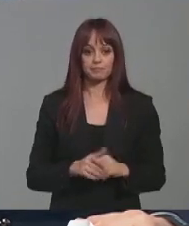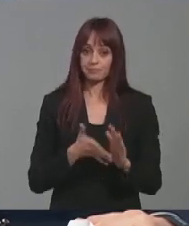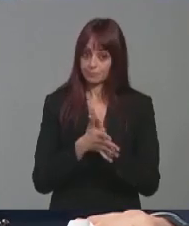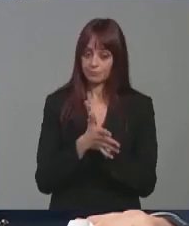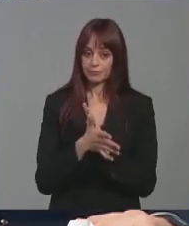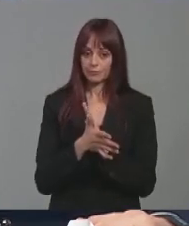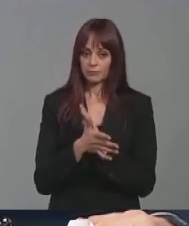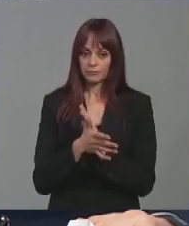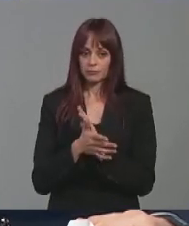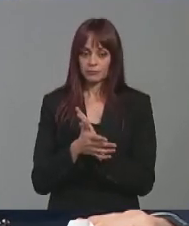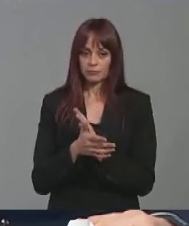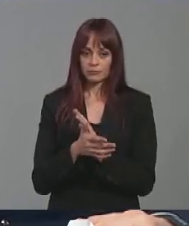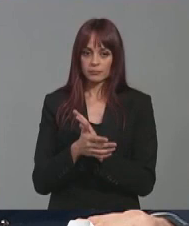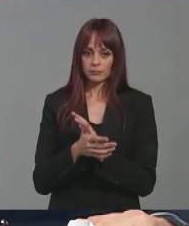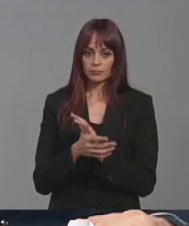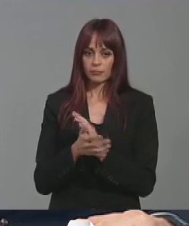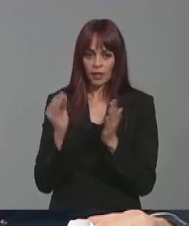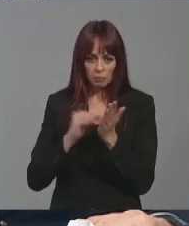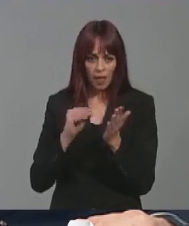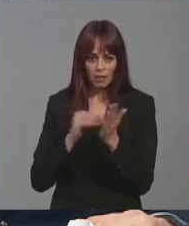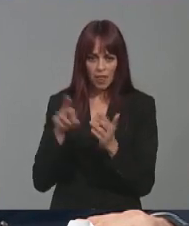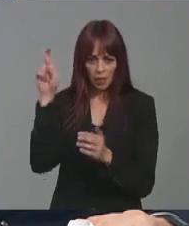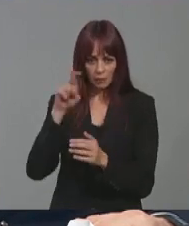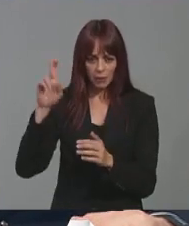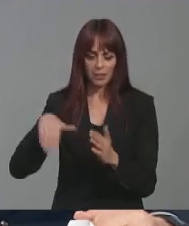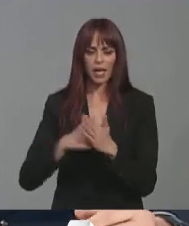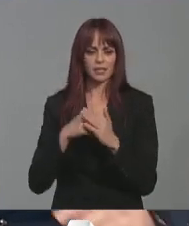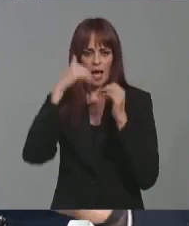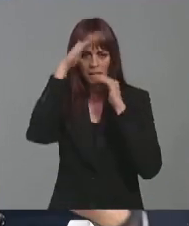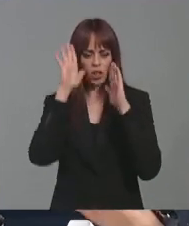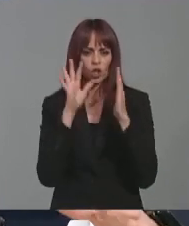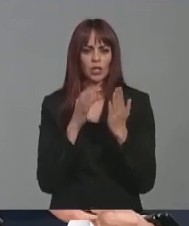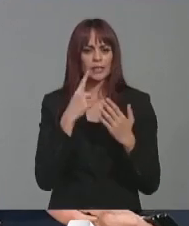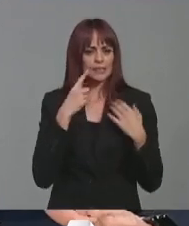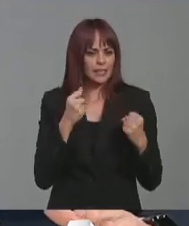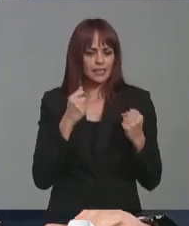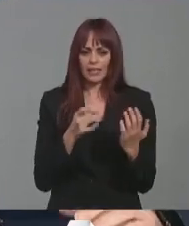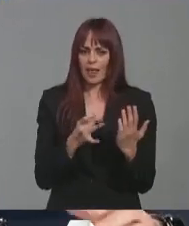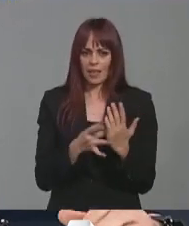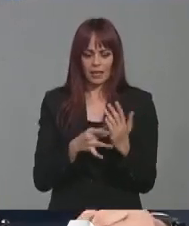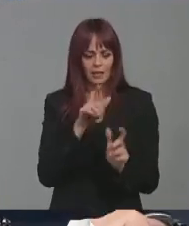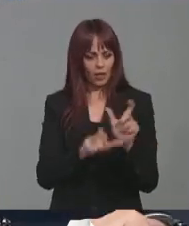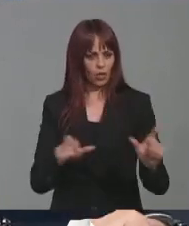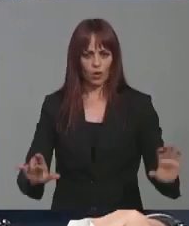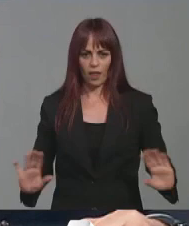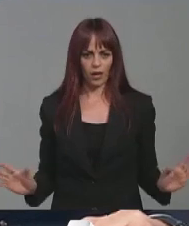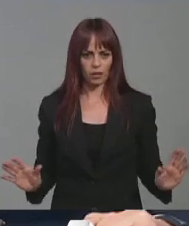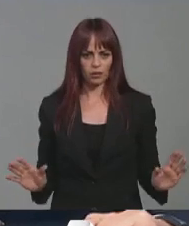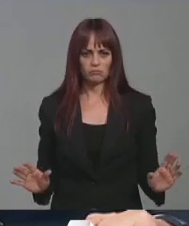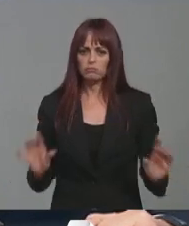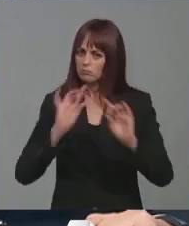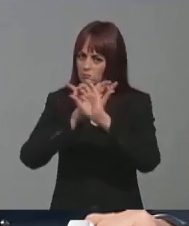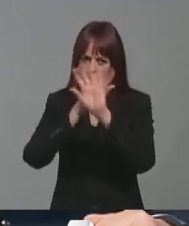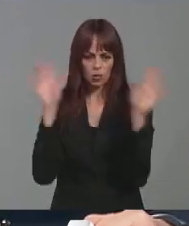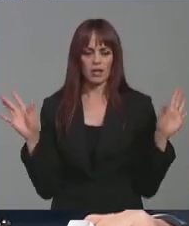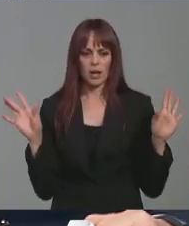va a poner encima de la mesa lo que haga falta para prestar una atención sanitaria de calidad a los ciudadanos. Por tanto, esto hay que tenerlo muy